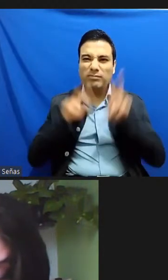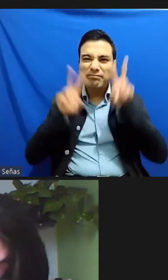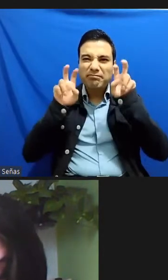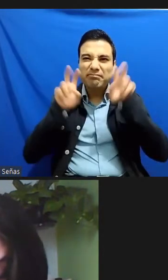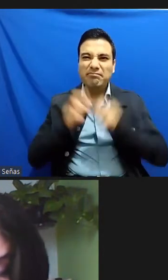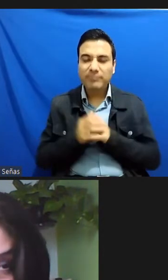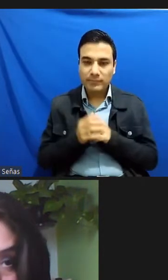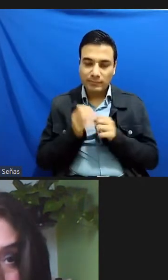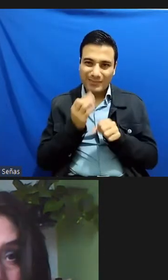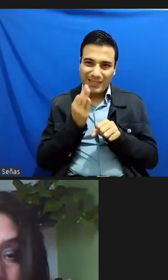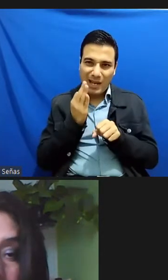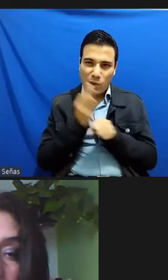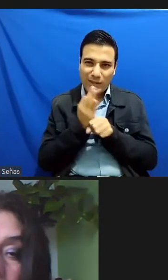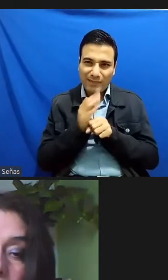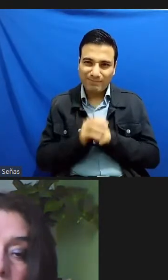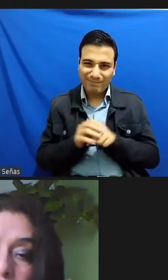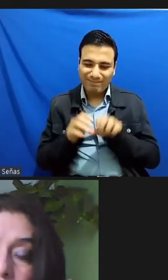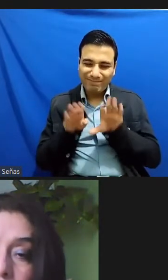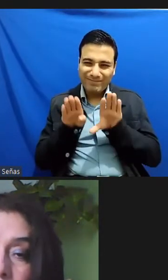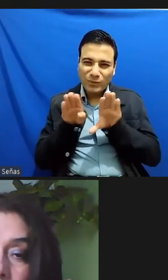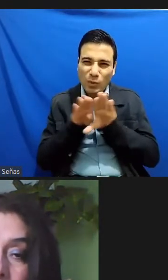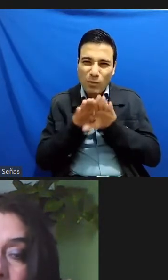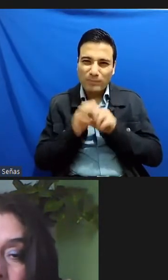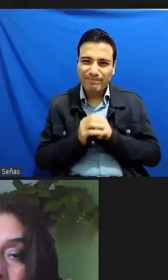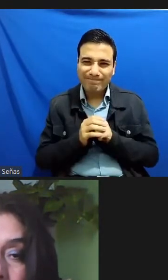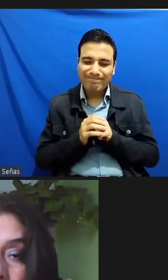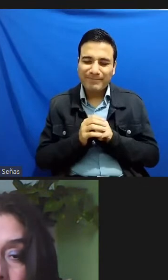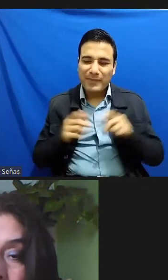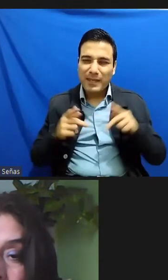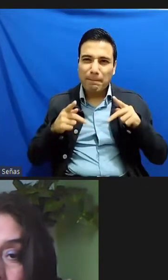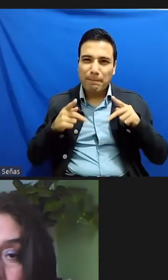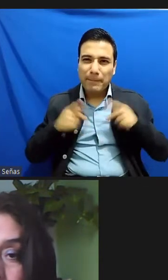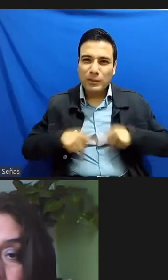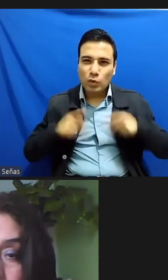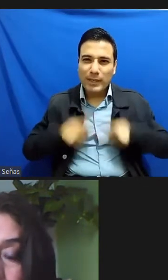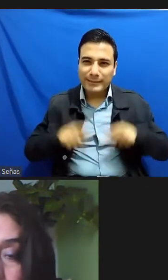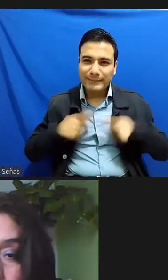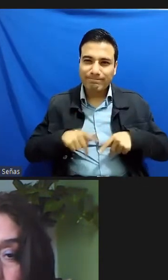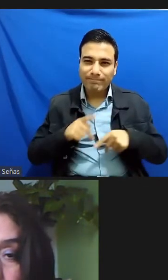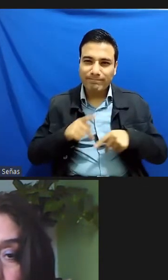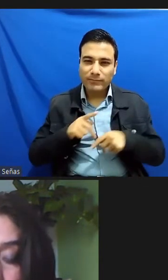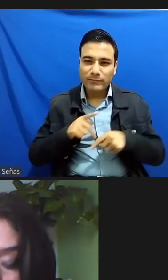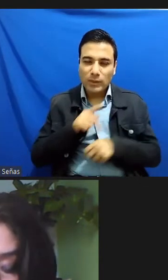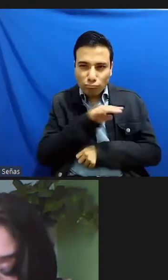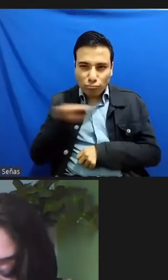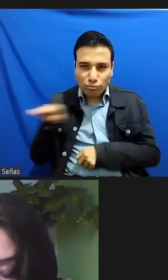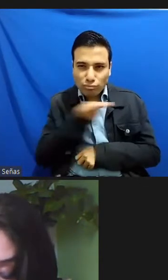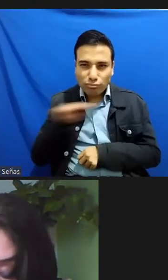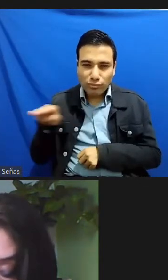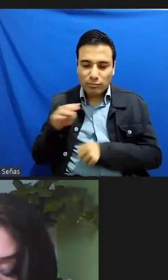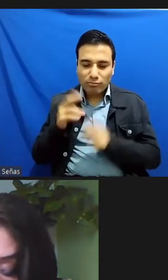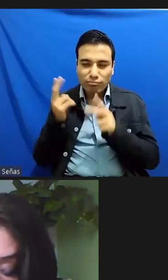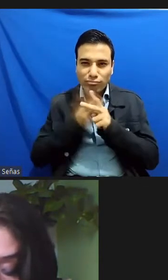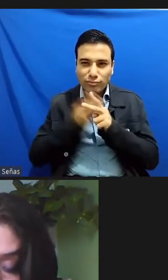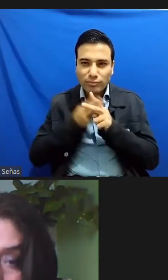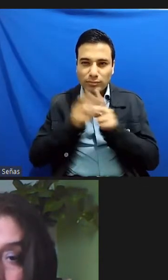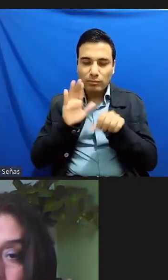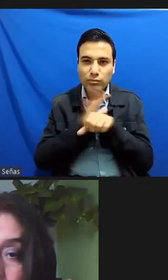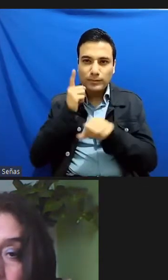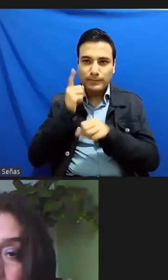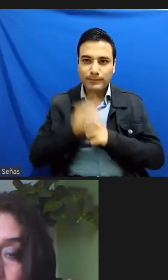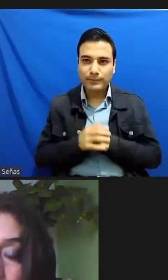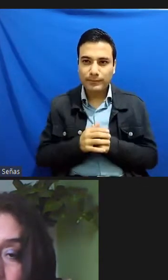de baja intensidad y oficializados no no solamente a las personas